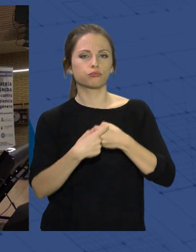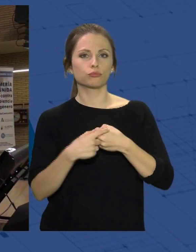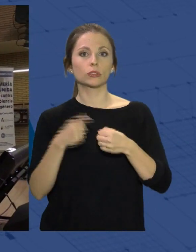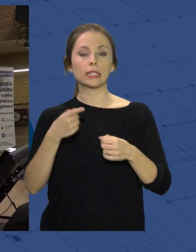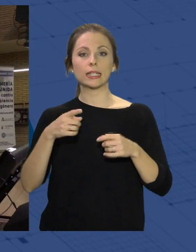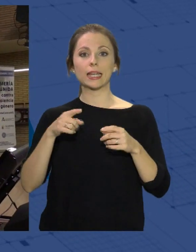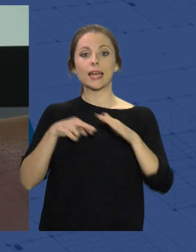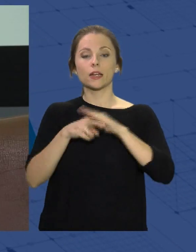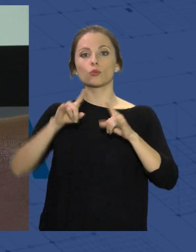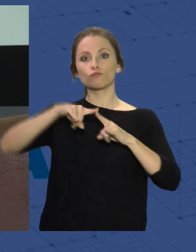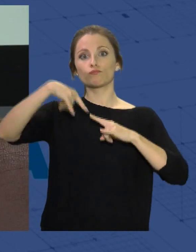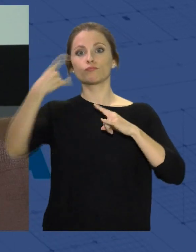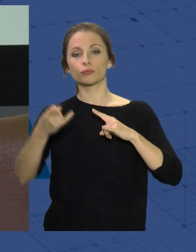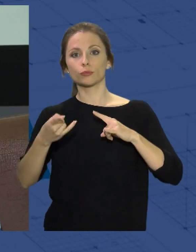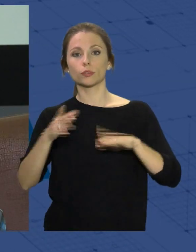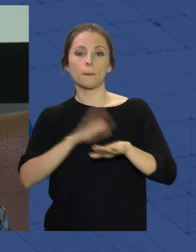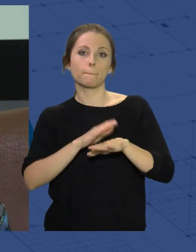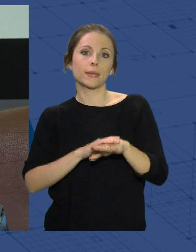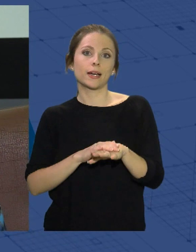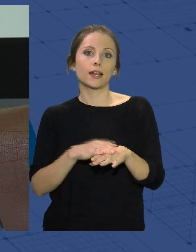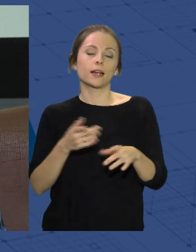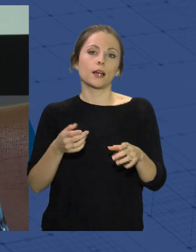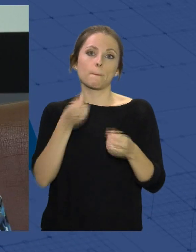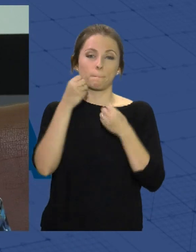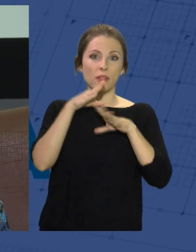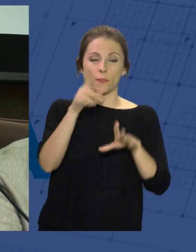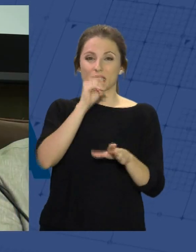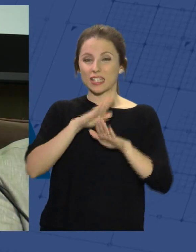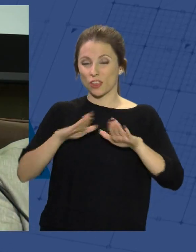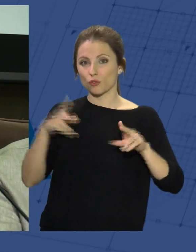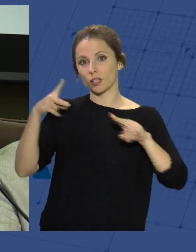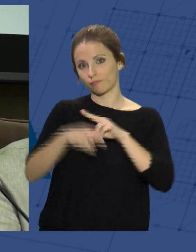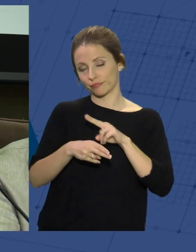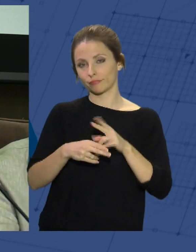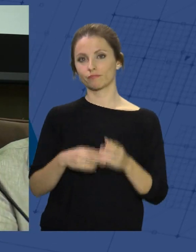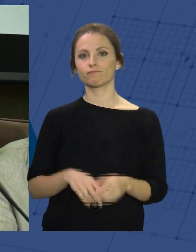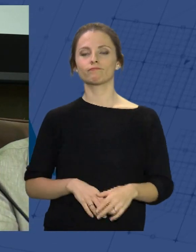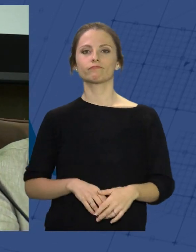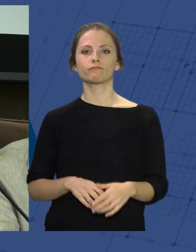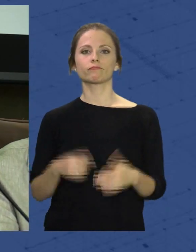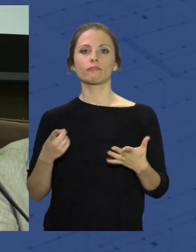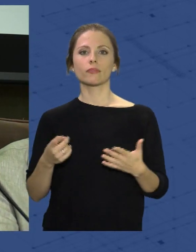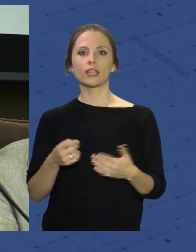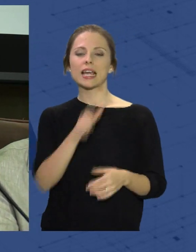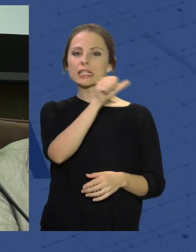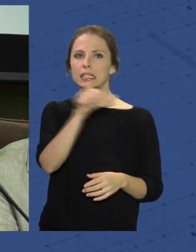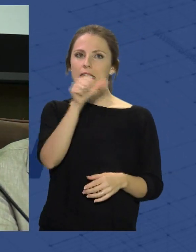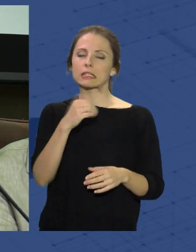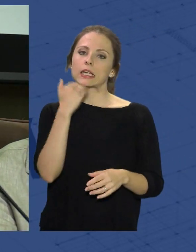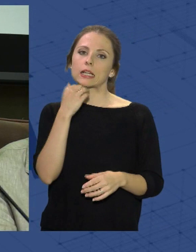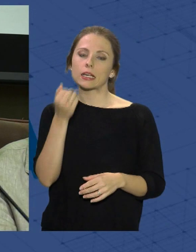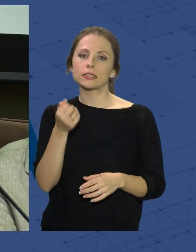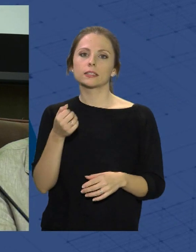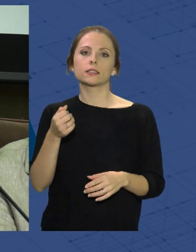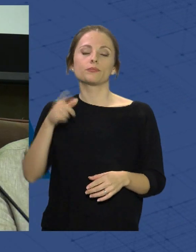recursos para erradicar la que se considera una pandemia silenciosa. Casi cada semana conocemos la existencia de una